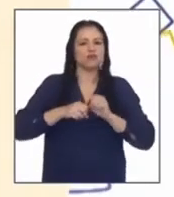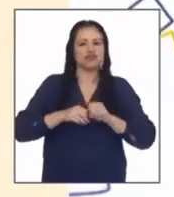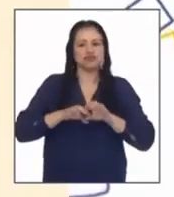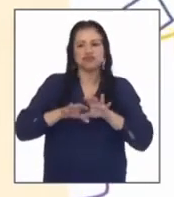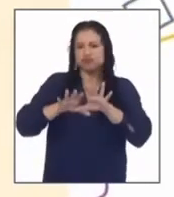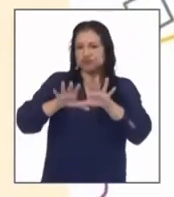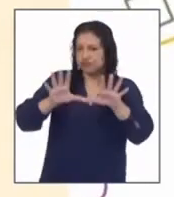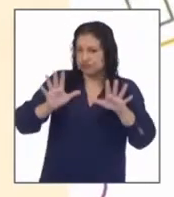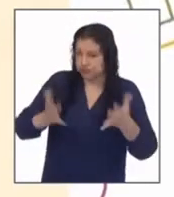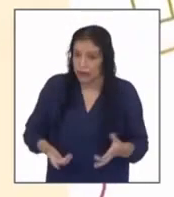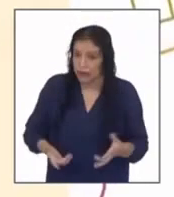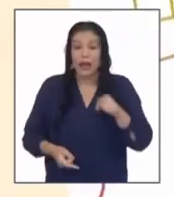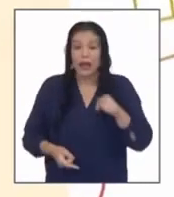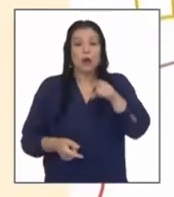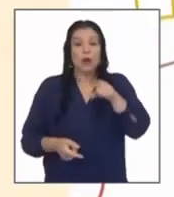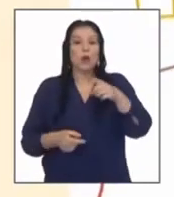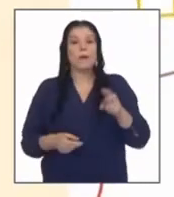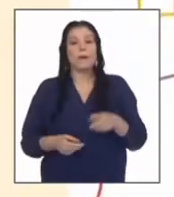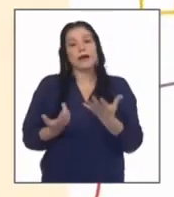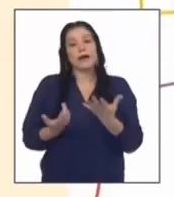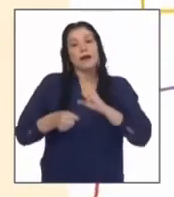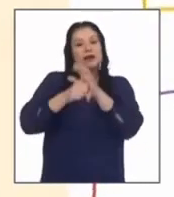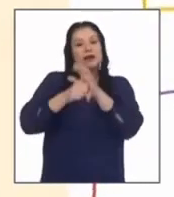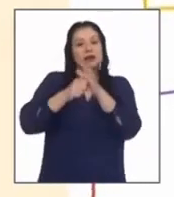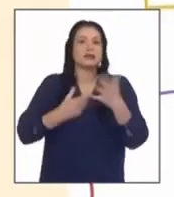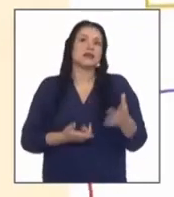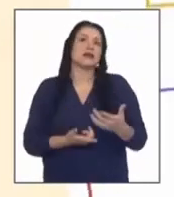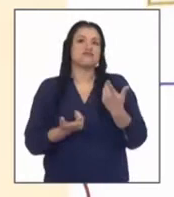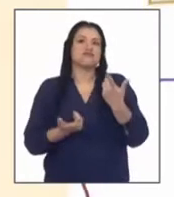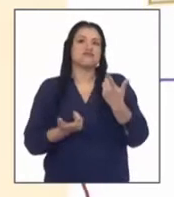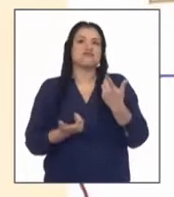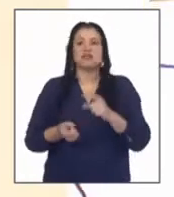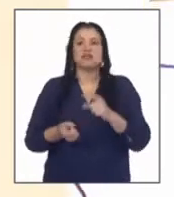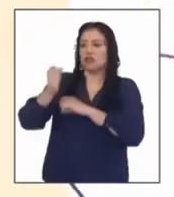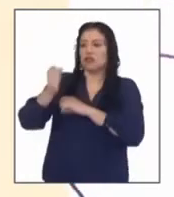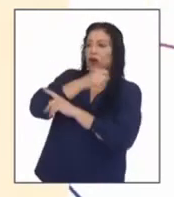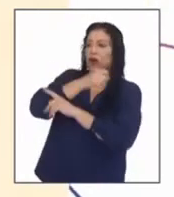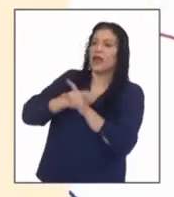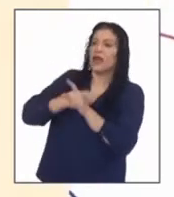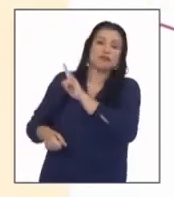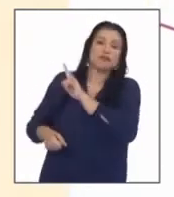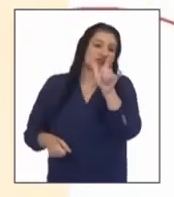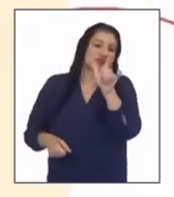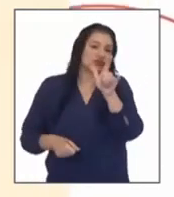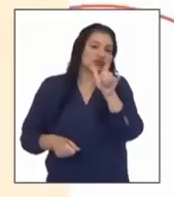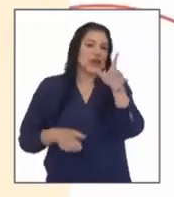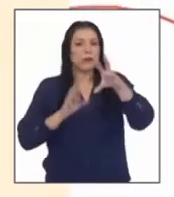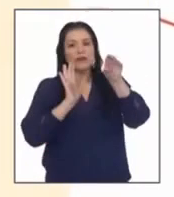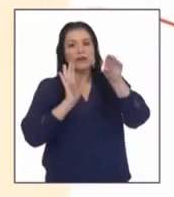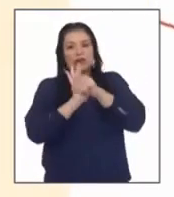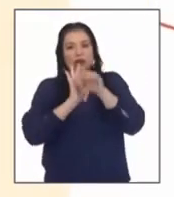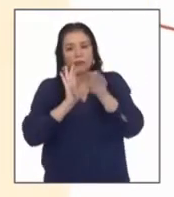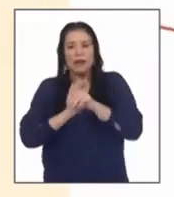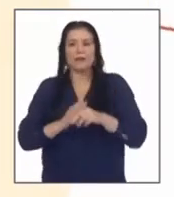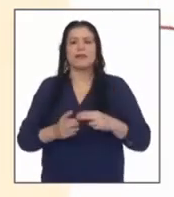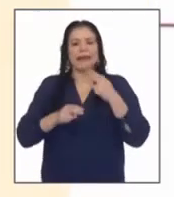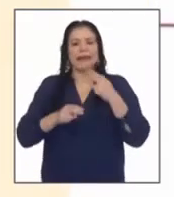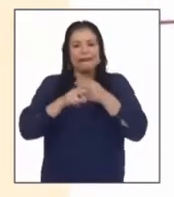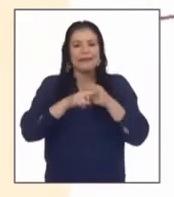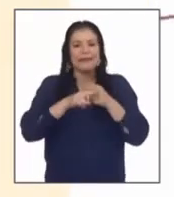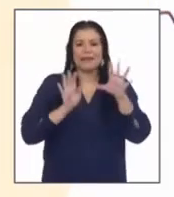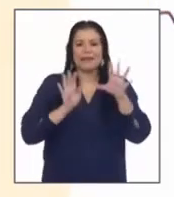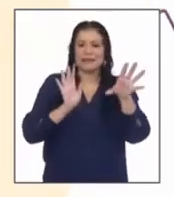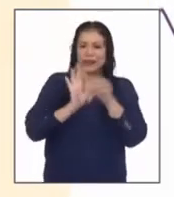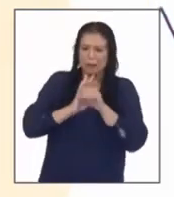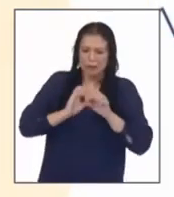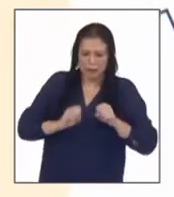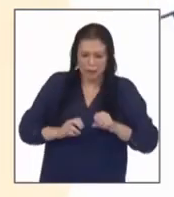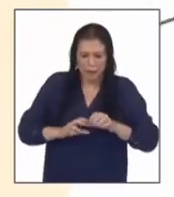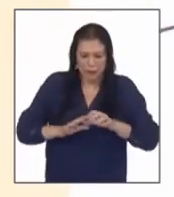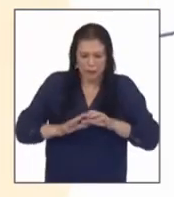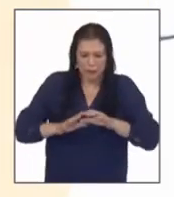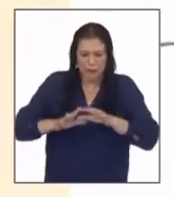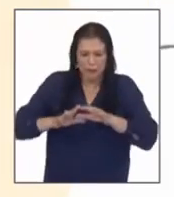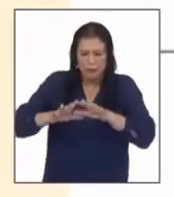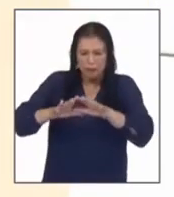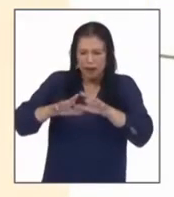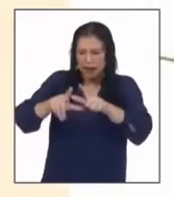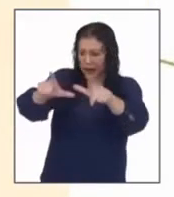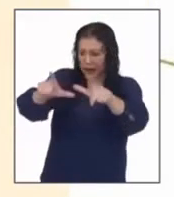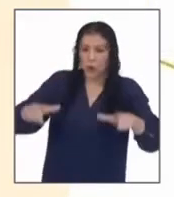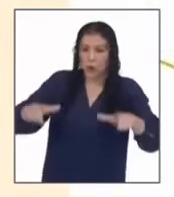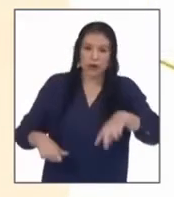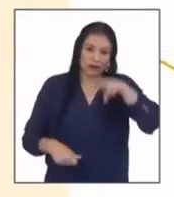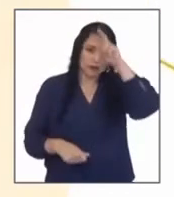cobi 19 un virus que llegó al perú en avión viajó en combi e hizo transbordo en el tren eléctrico esparciéndose por cada esquina